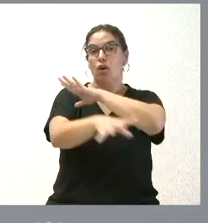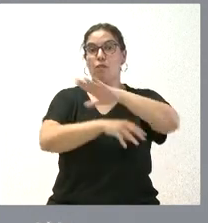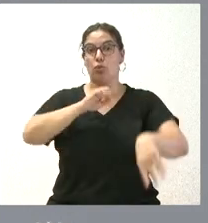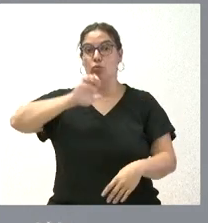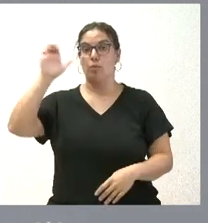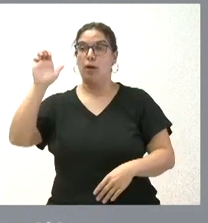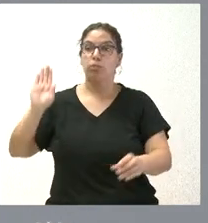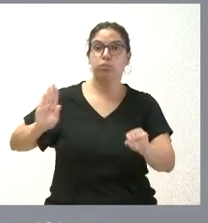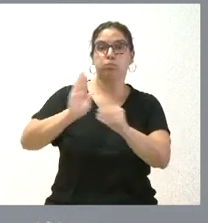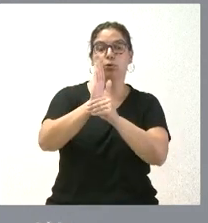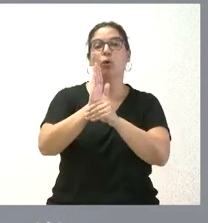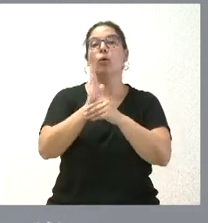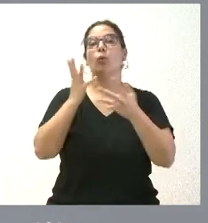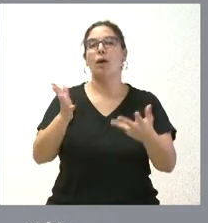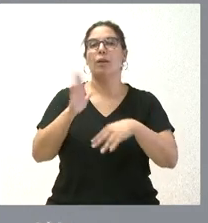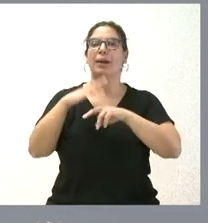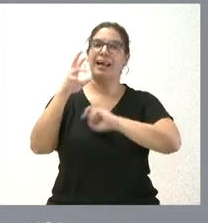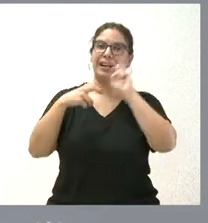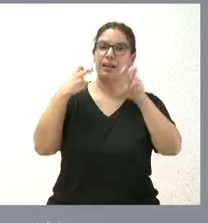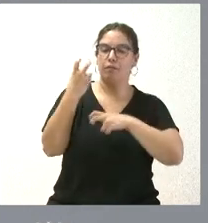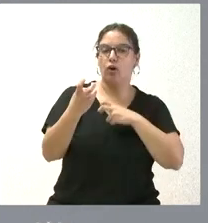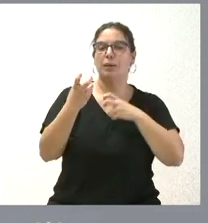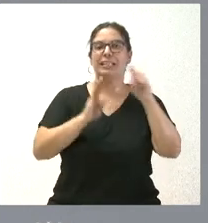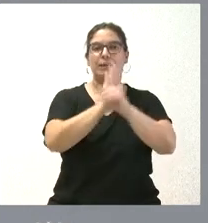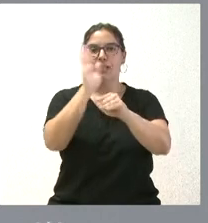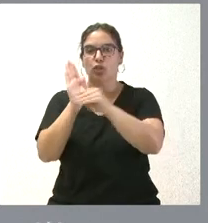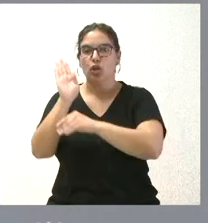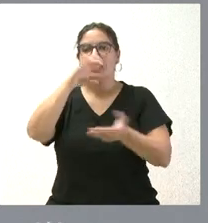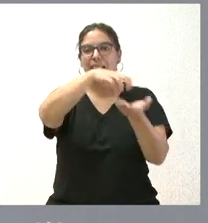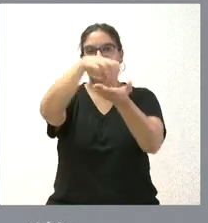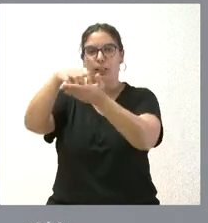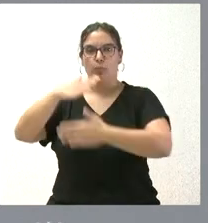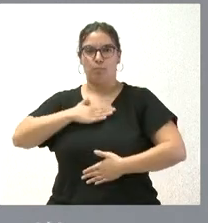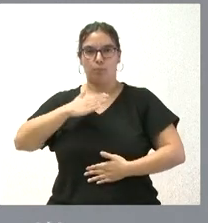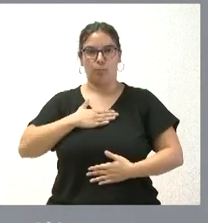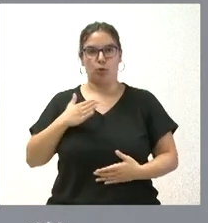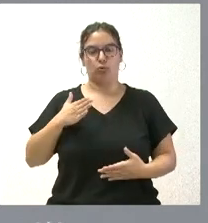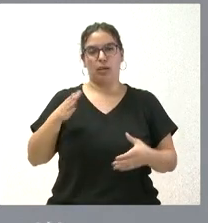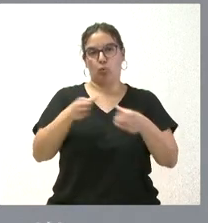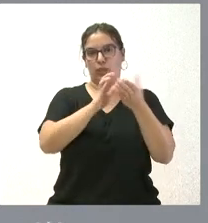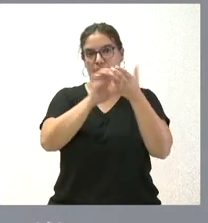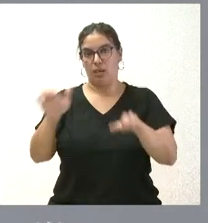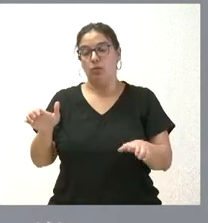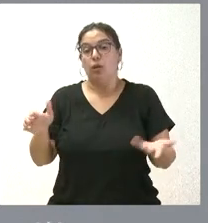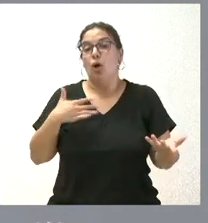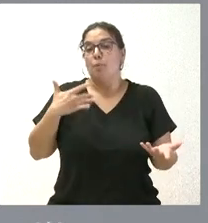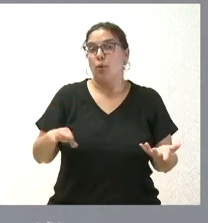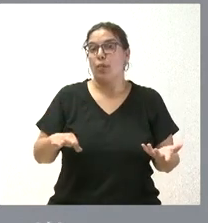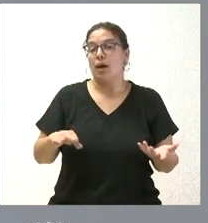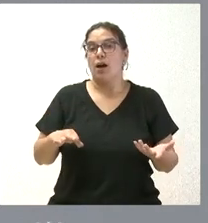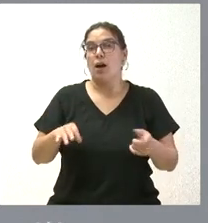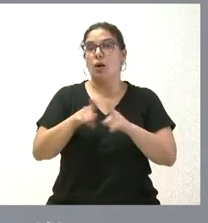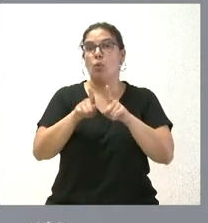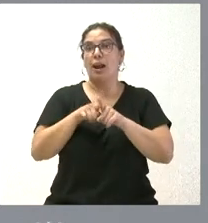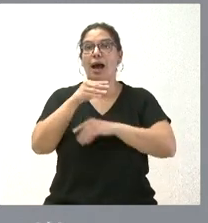fundamentalmente para algunas reformas en inversiones e instalaciones propias de la Junta de Castilla y León. Cabría la posibilidad exclusivamente de haber